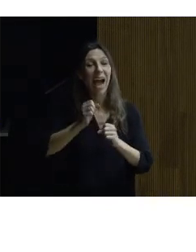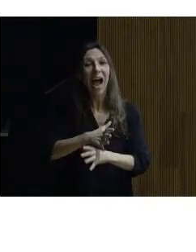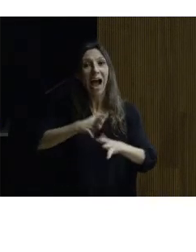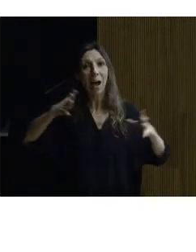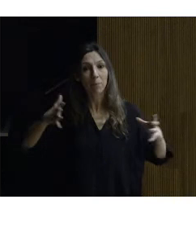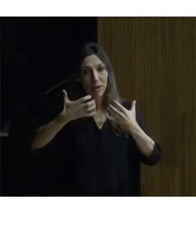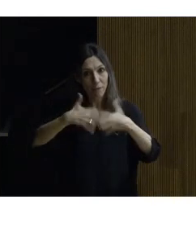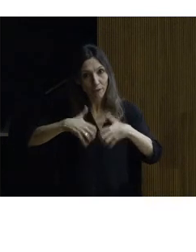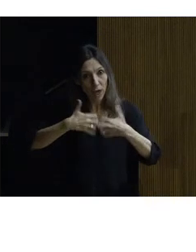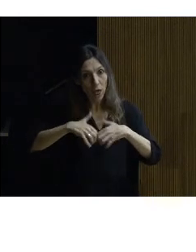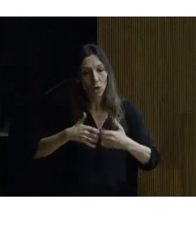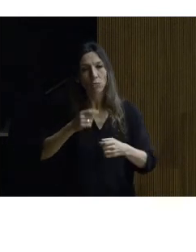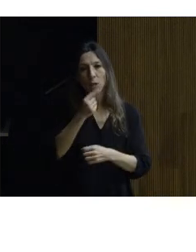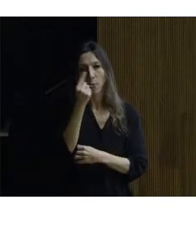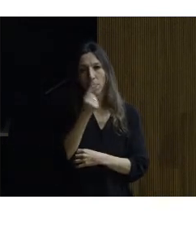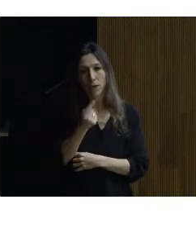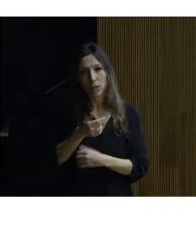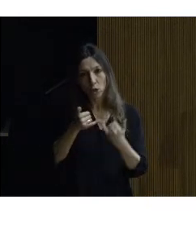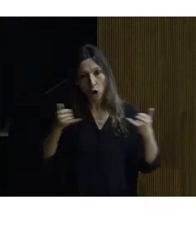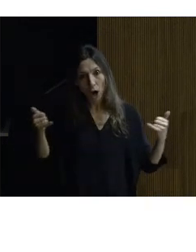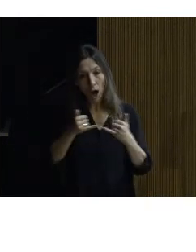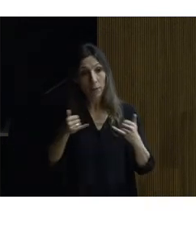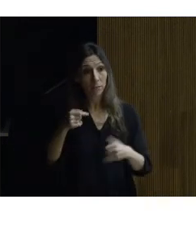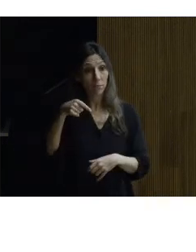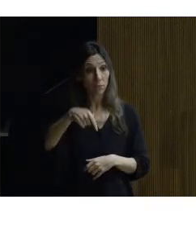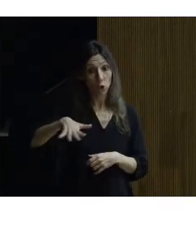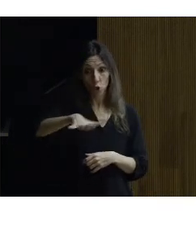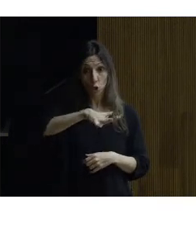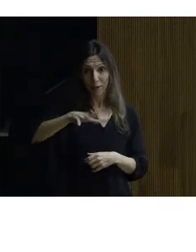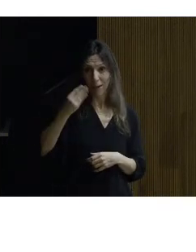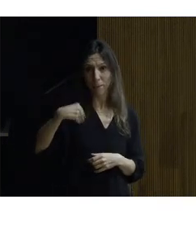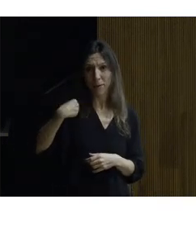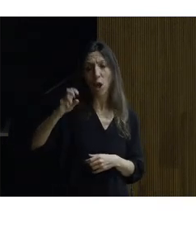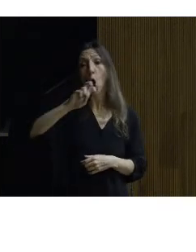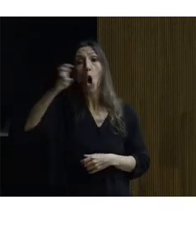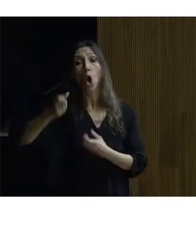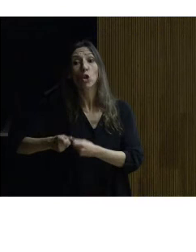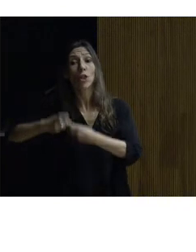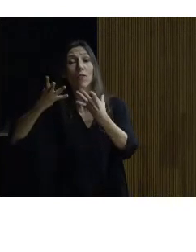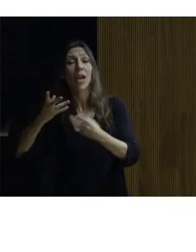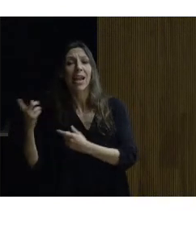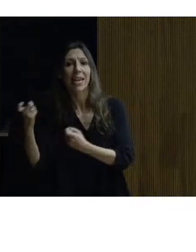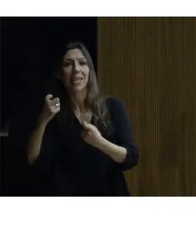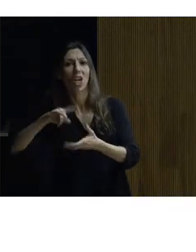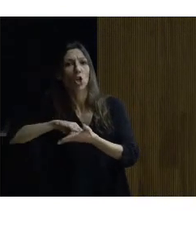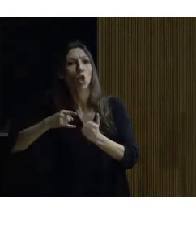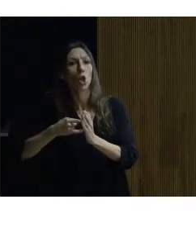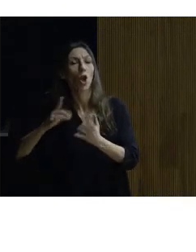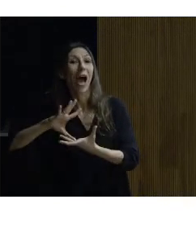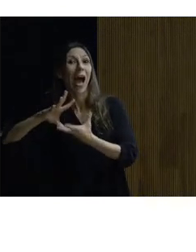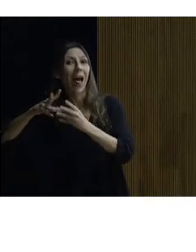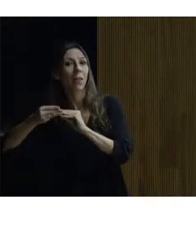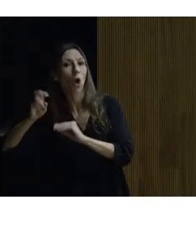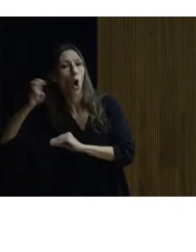diseño de cable y esta misma superficie en otro recinto completamente distinto necesita otra solución adecuada a ese caso